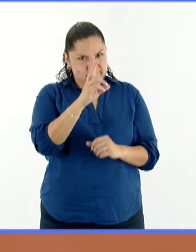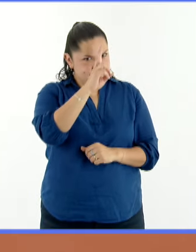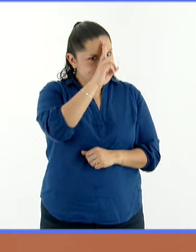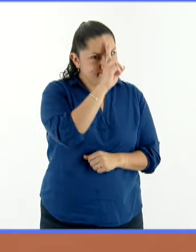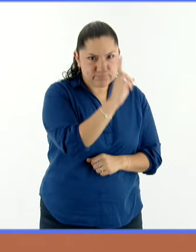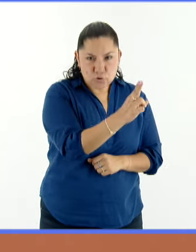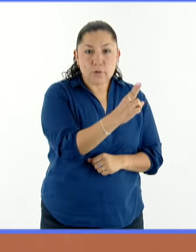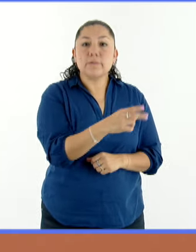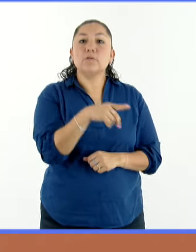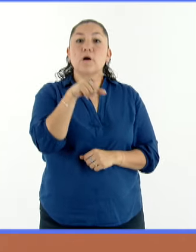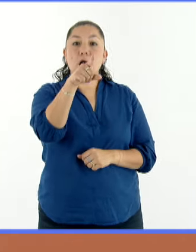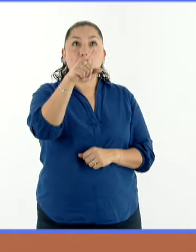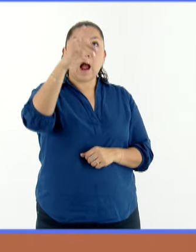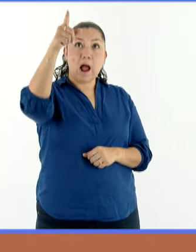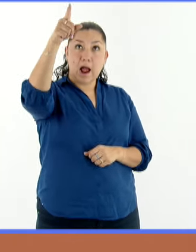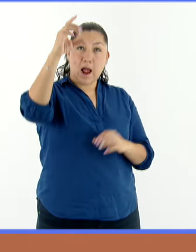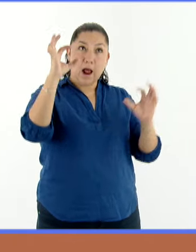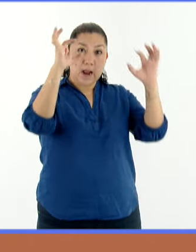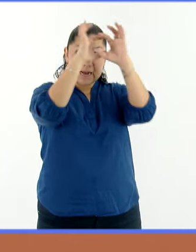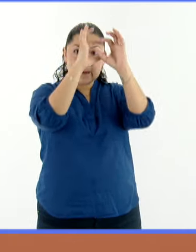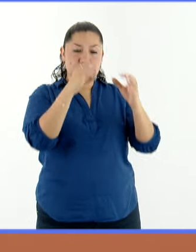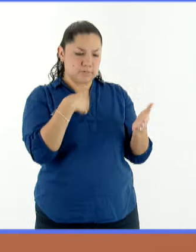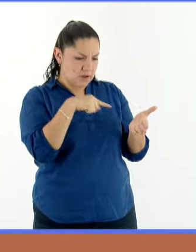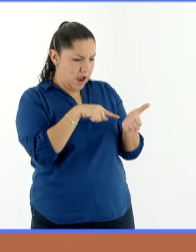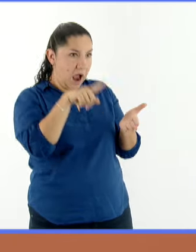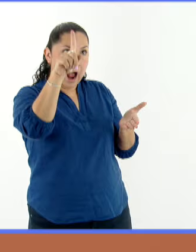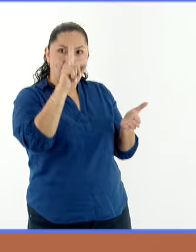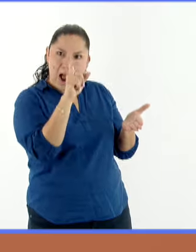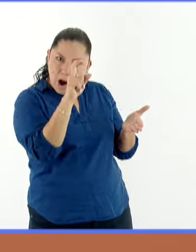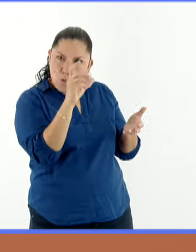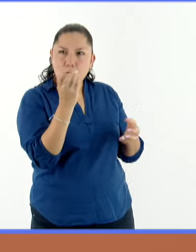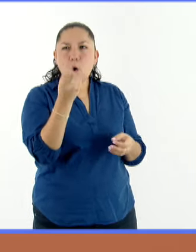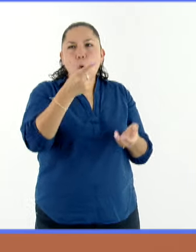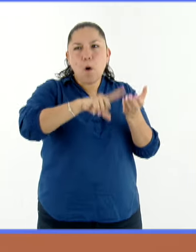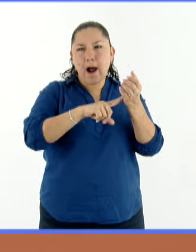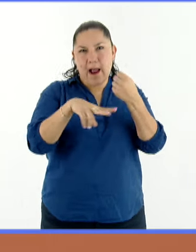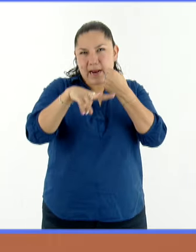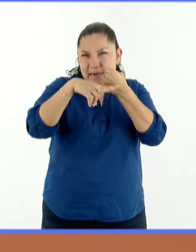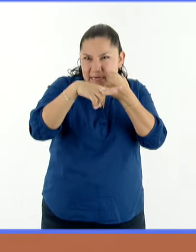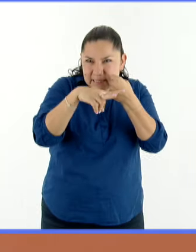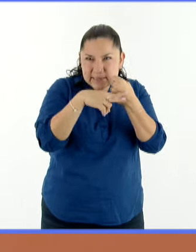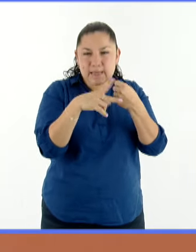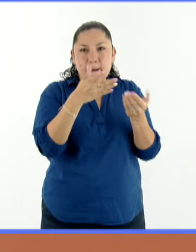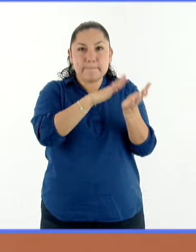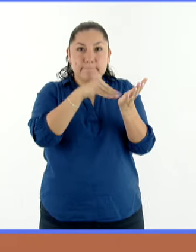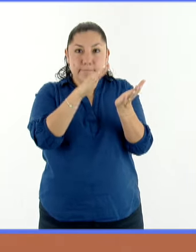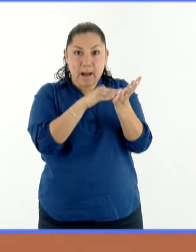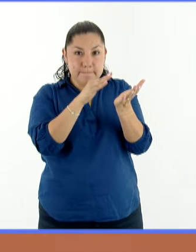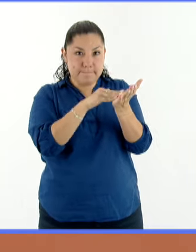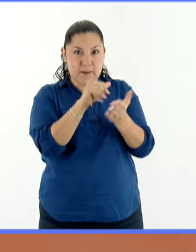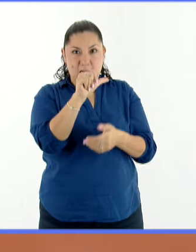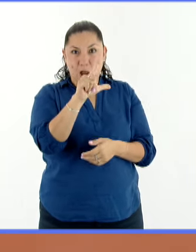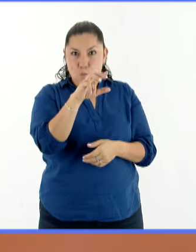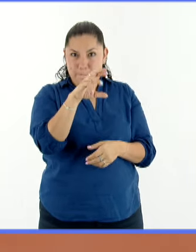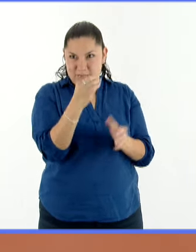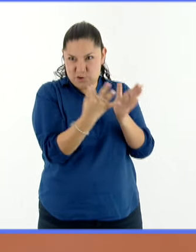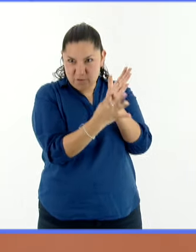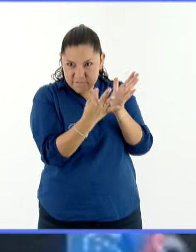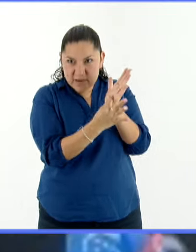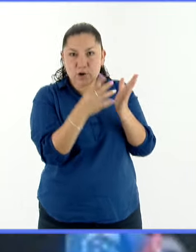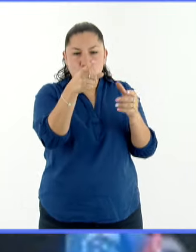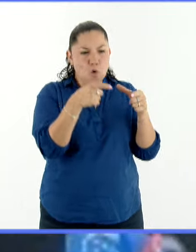el agua como espejo de proyección, cristales de vidrio oscuro, papel aluminio, discos compactos o negativos de